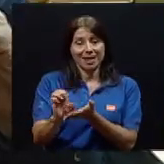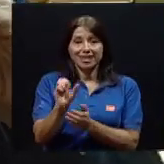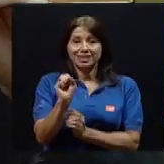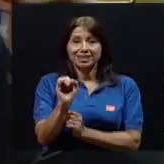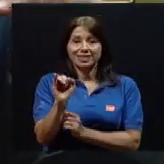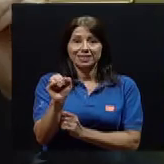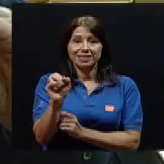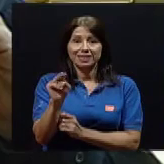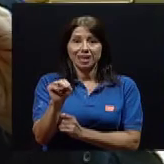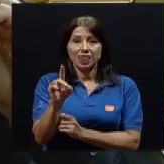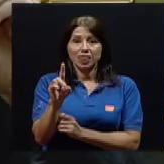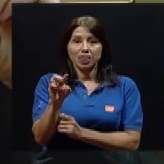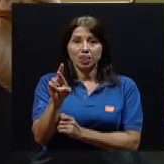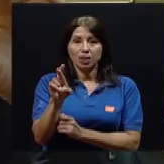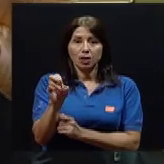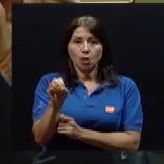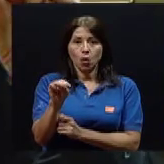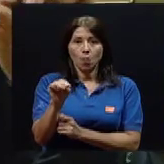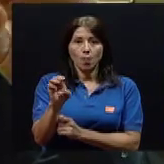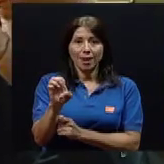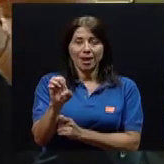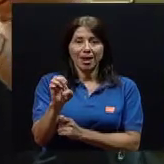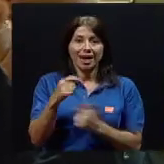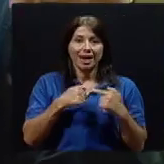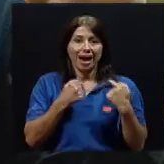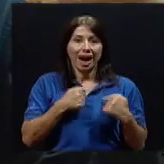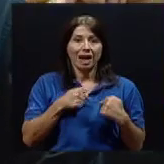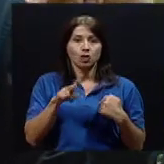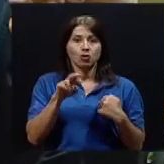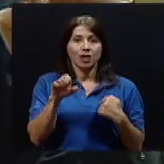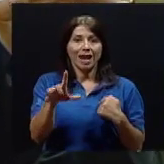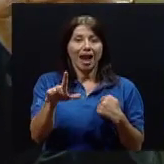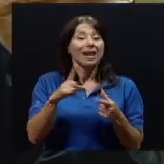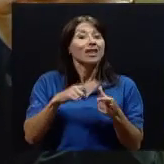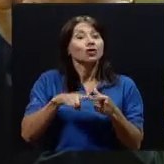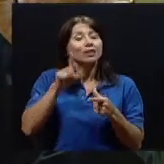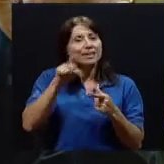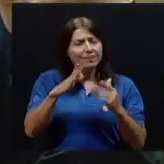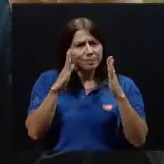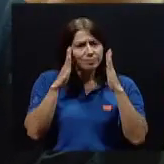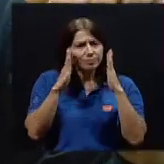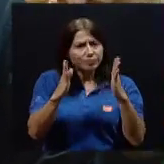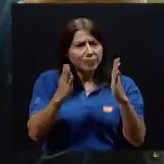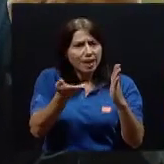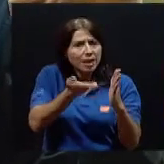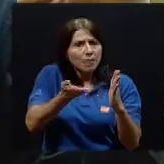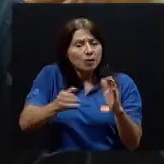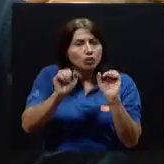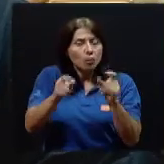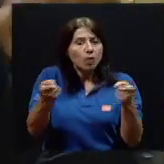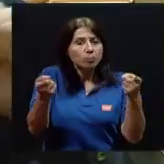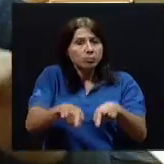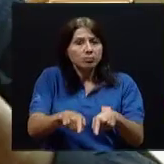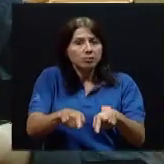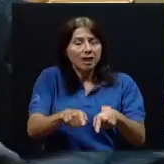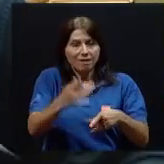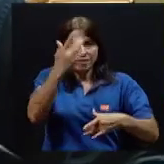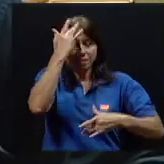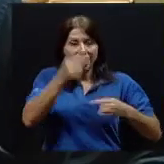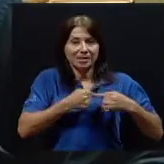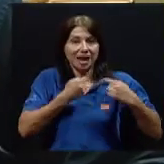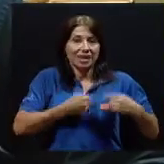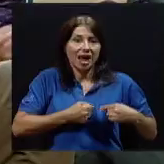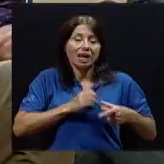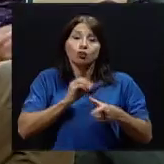elementos que vayan a vincularse principalmente como causantes de enfermedades cardíacas o